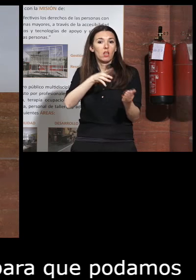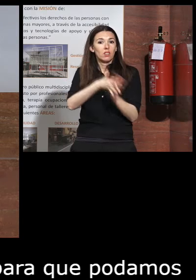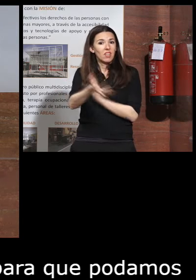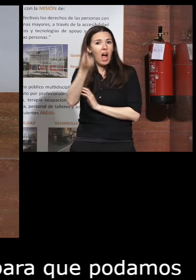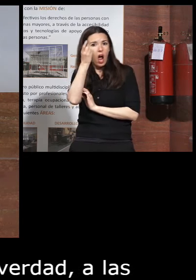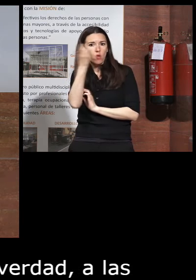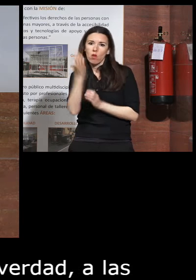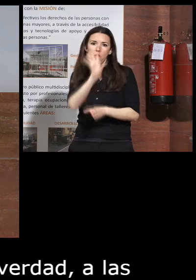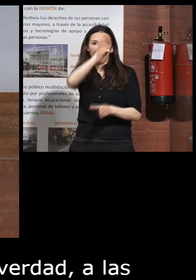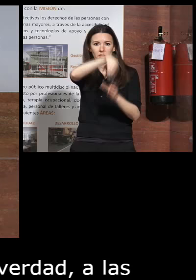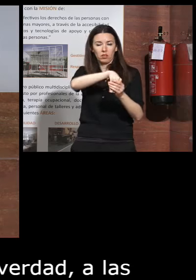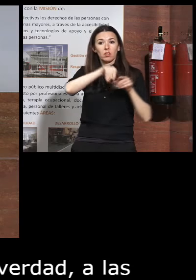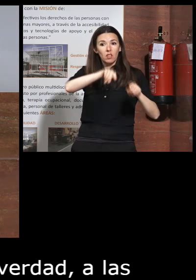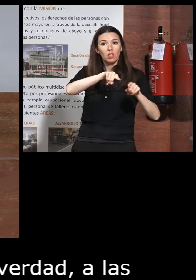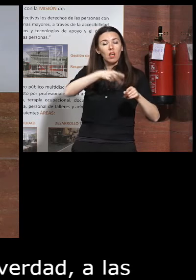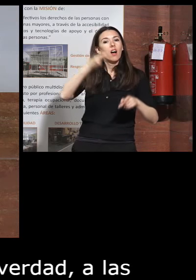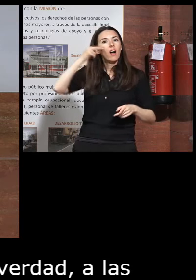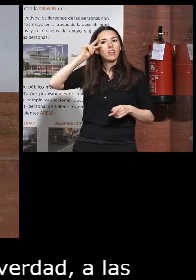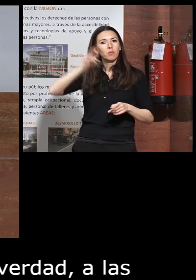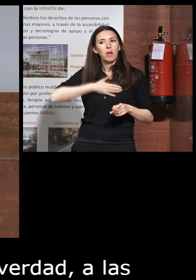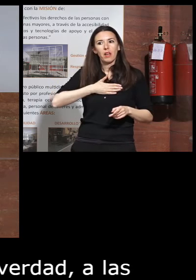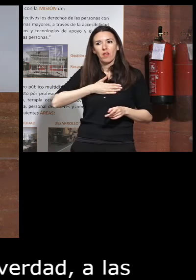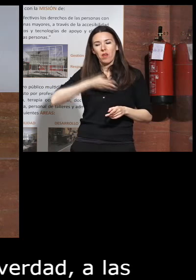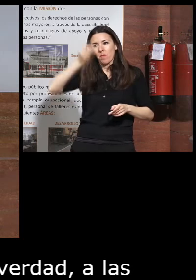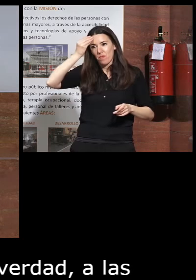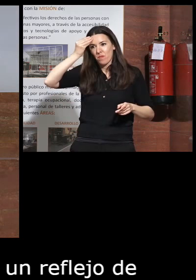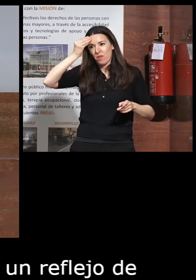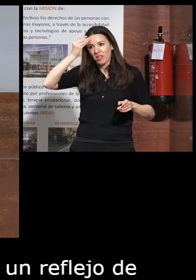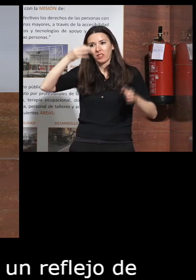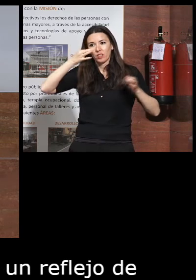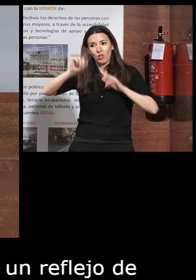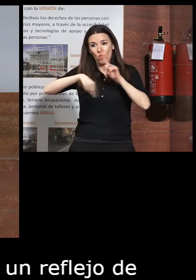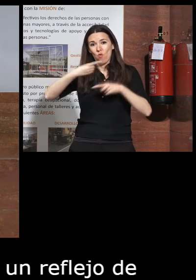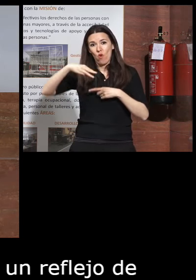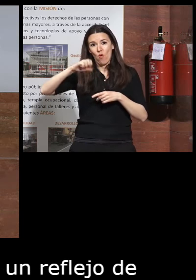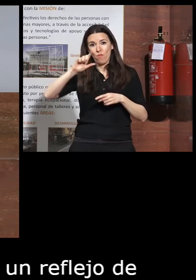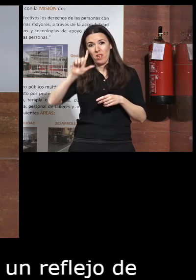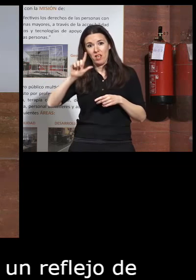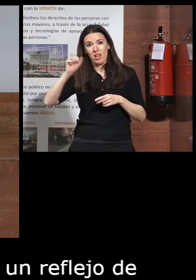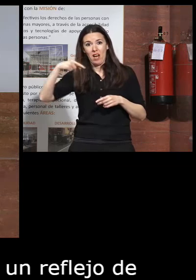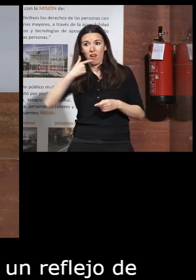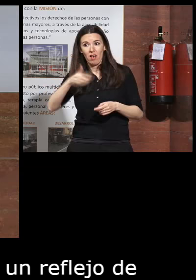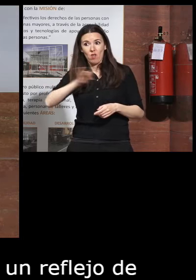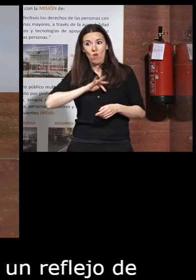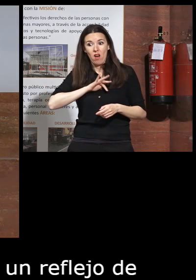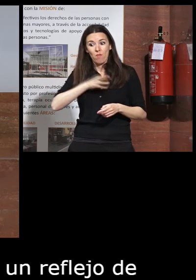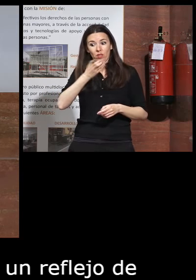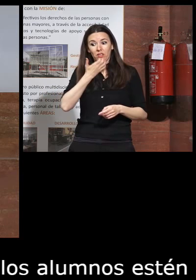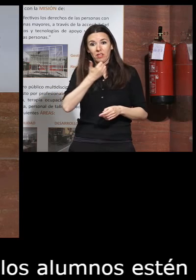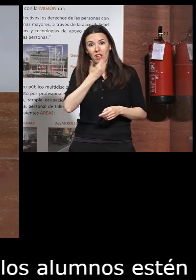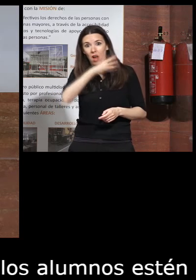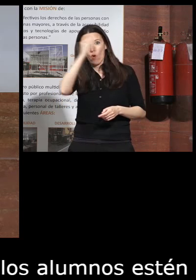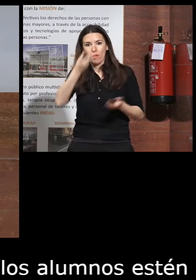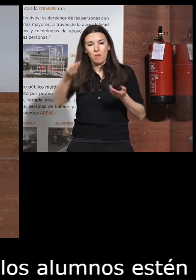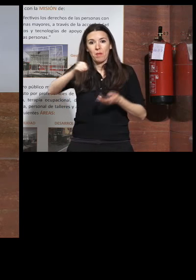estén involucrados en ello esta es la experiencia creo que bueno seguro que luego Miguel Ángel nos dejará un poco de turno por si se nos olvida algo pero